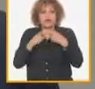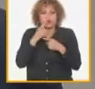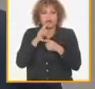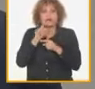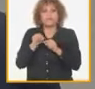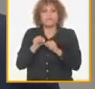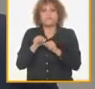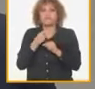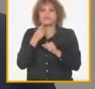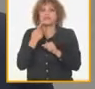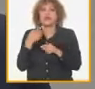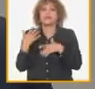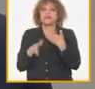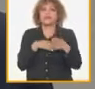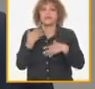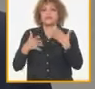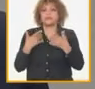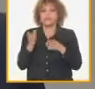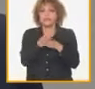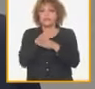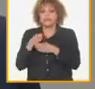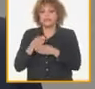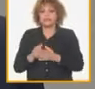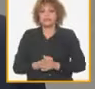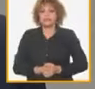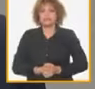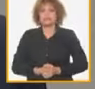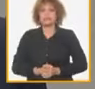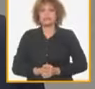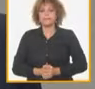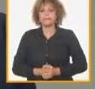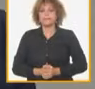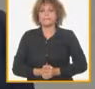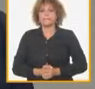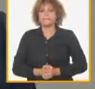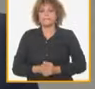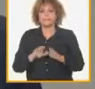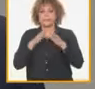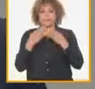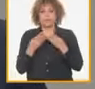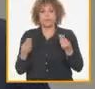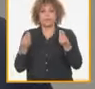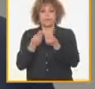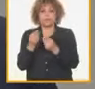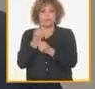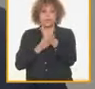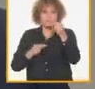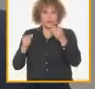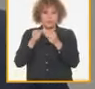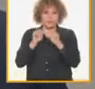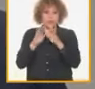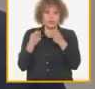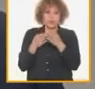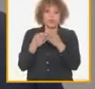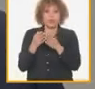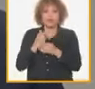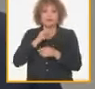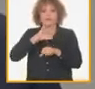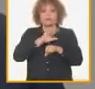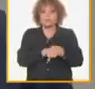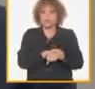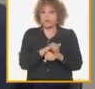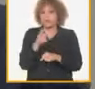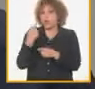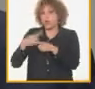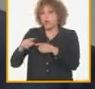determinadas actividades y todas esas sanciones accesorias junto con las principales de la privación de libertad pero